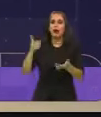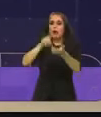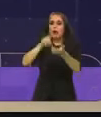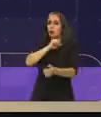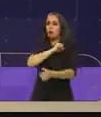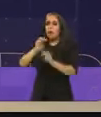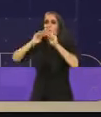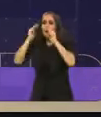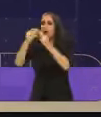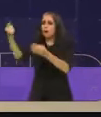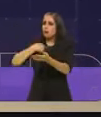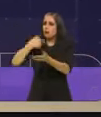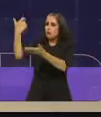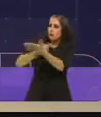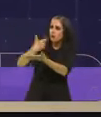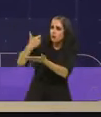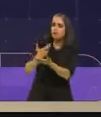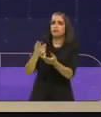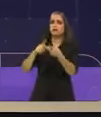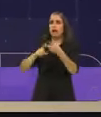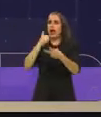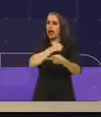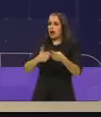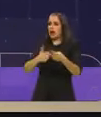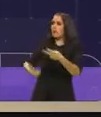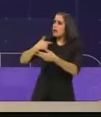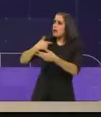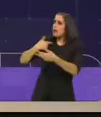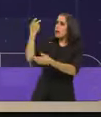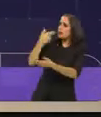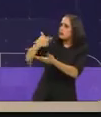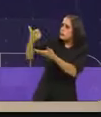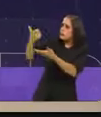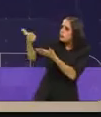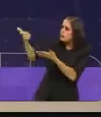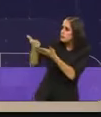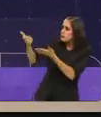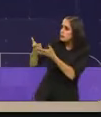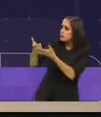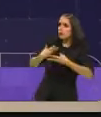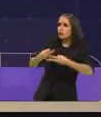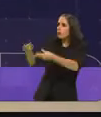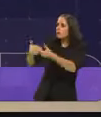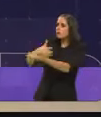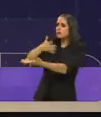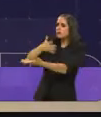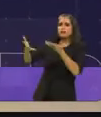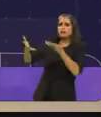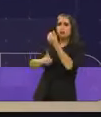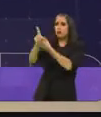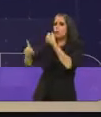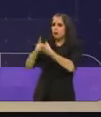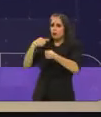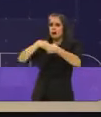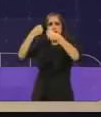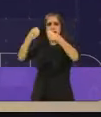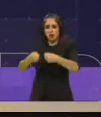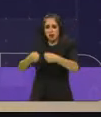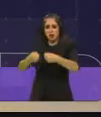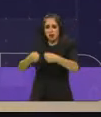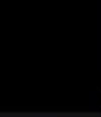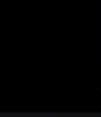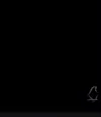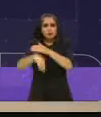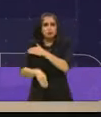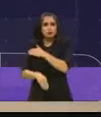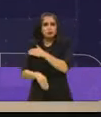alcaldías no te pidan dinero. Por eso, vamos a generar herramientas que permitan que tu negocio prospere.